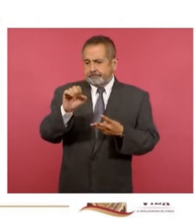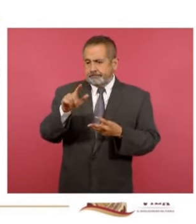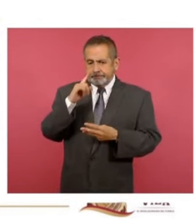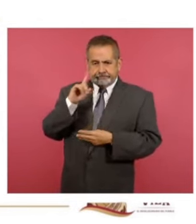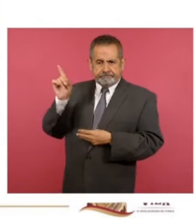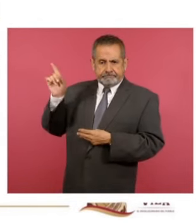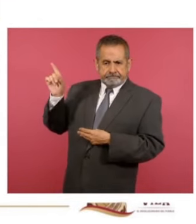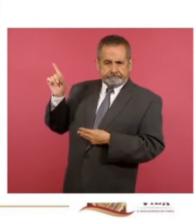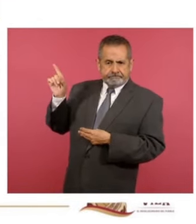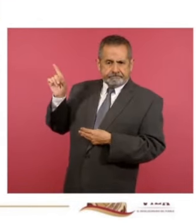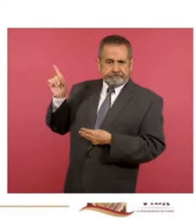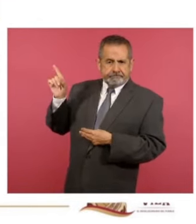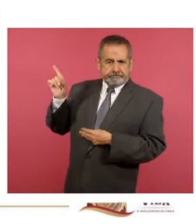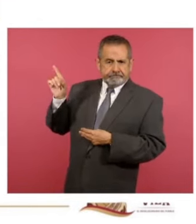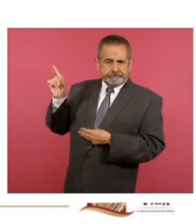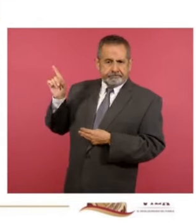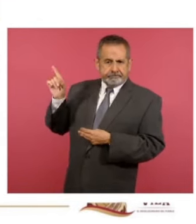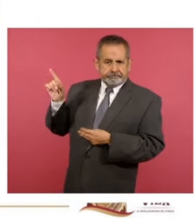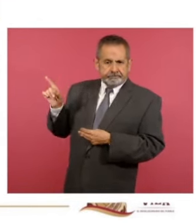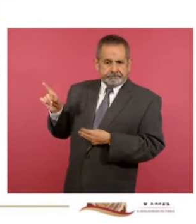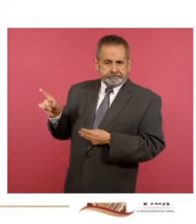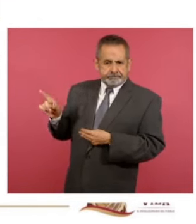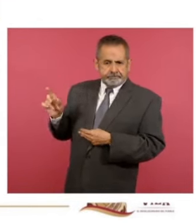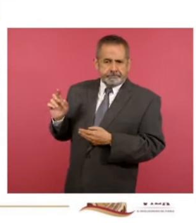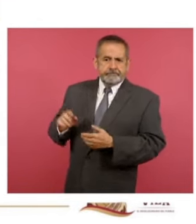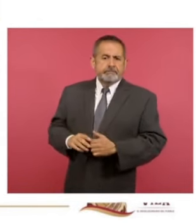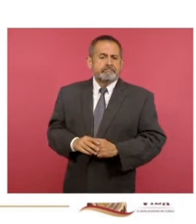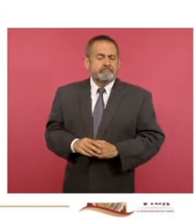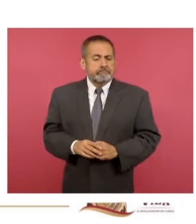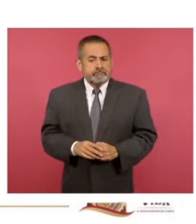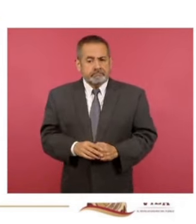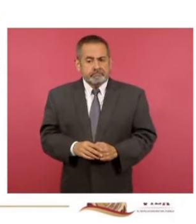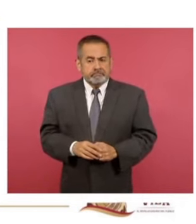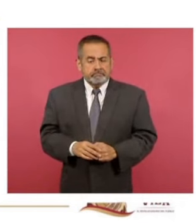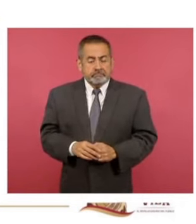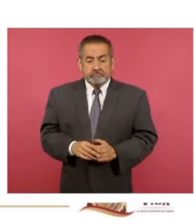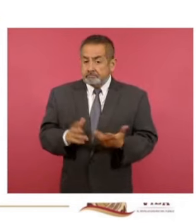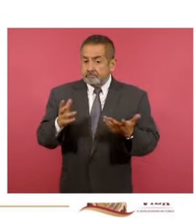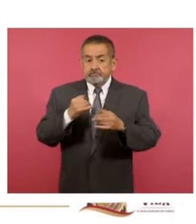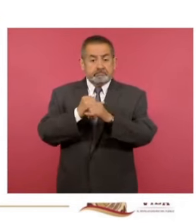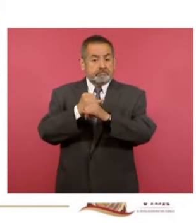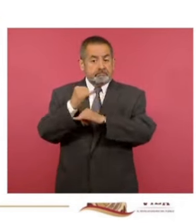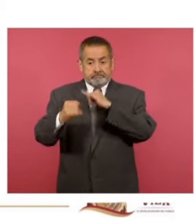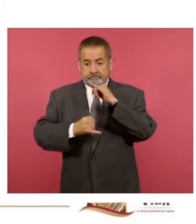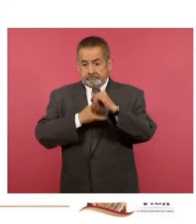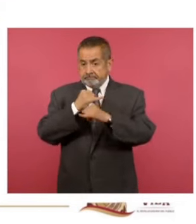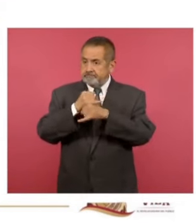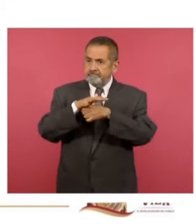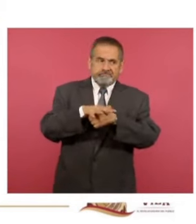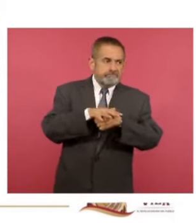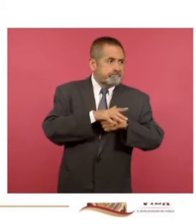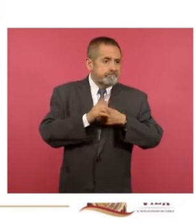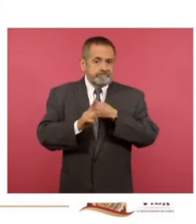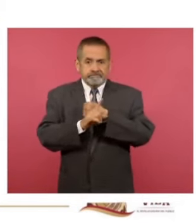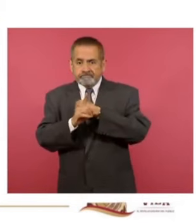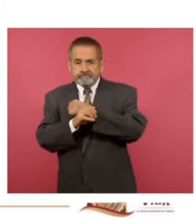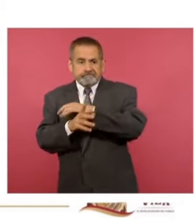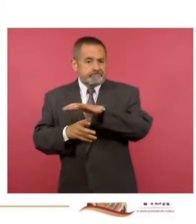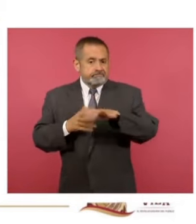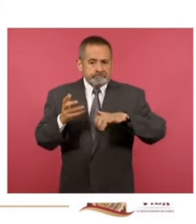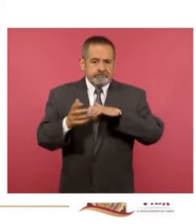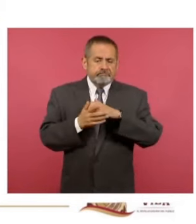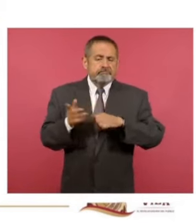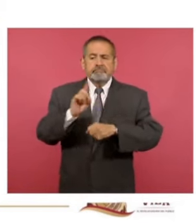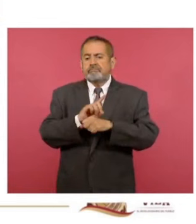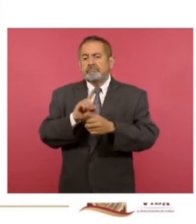centavos. El diésel está muy presionado el mercado internacional de hidrocarburos, con corte el